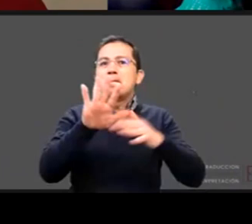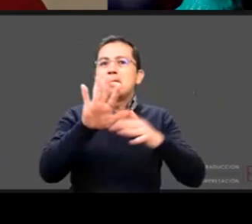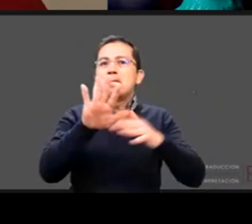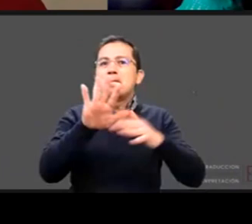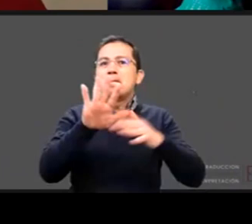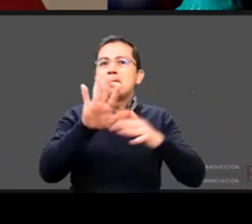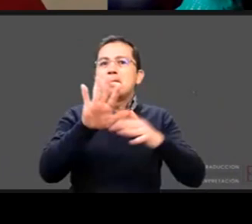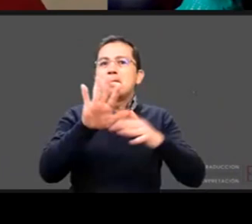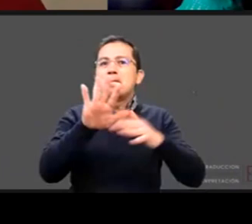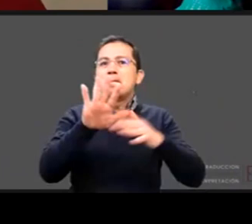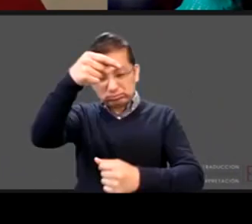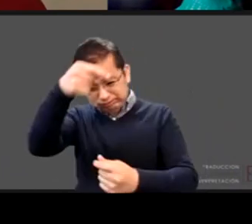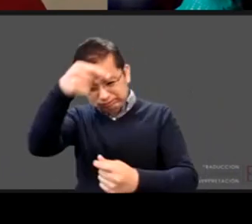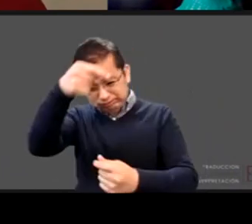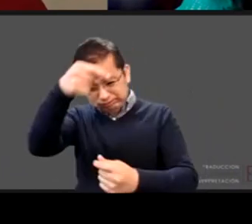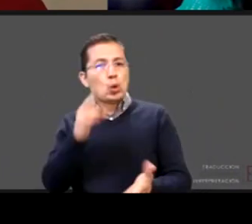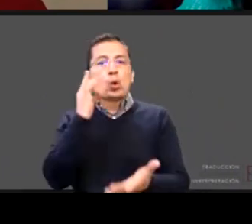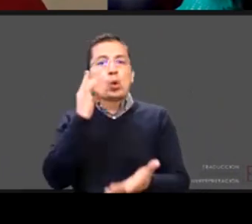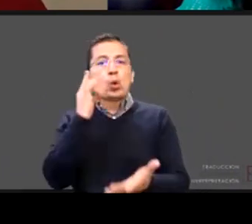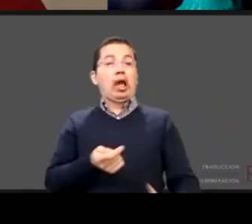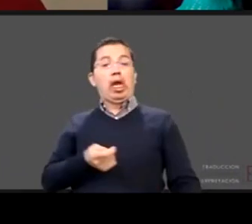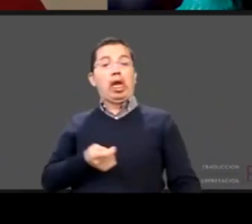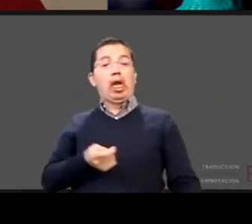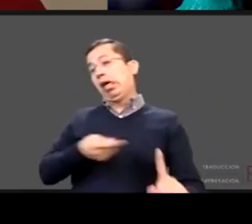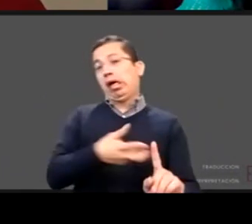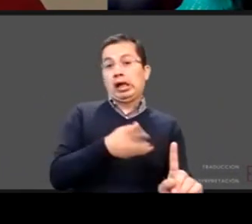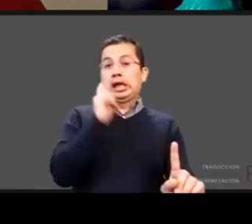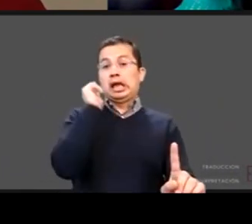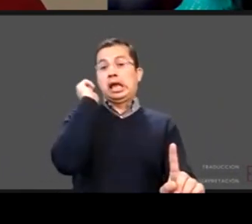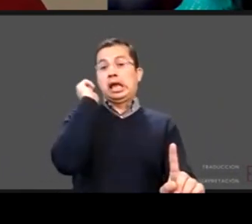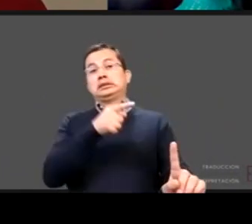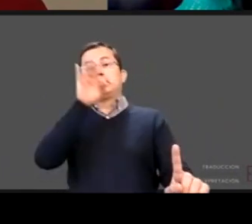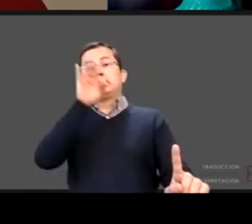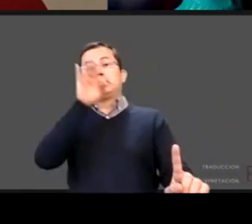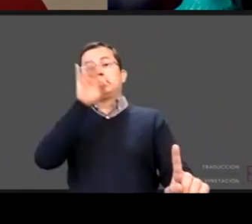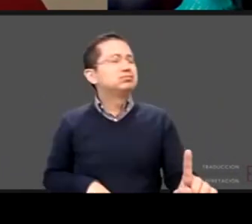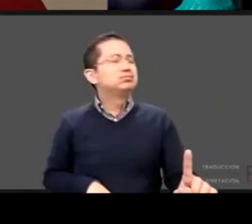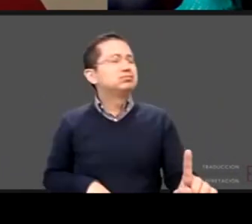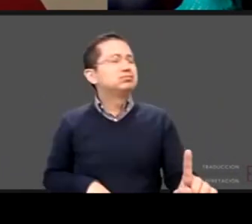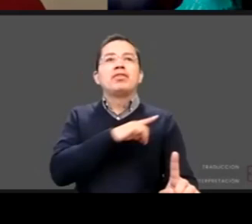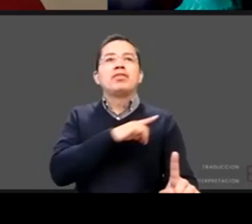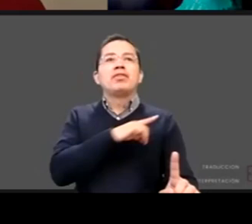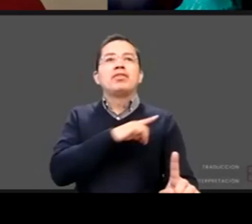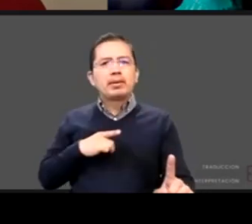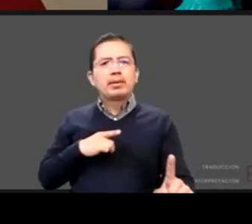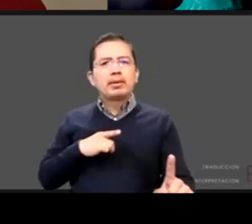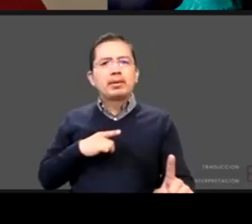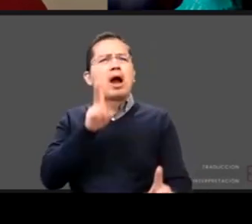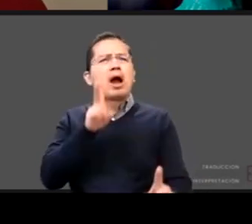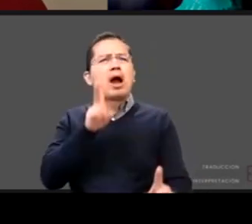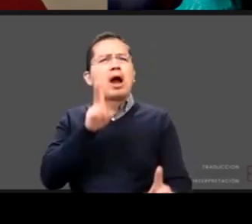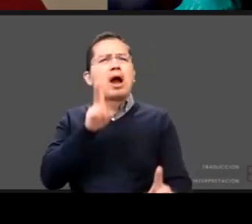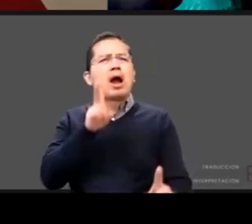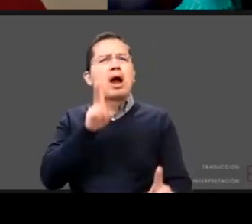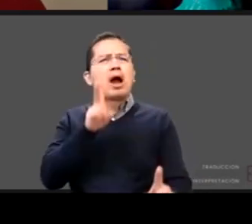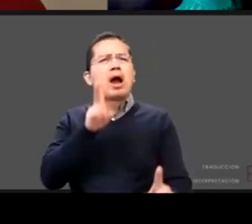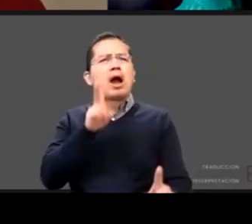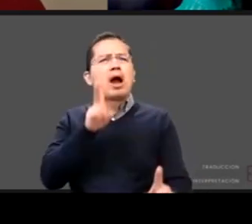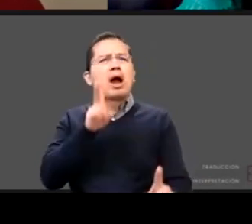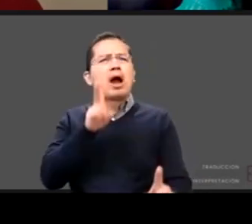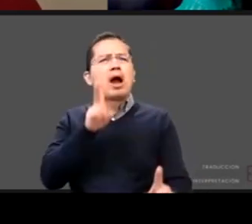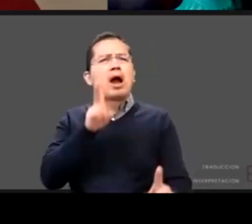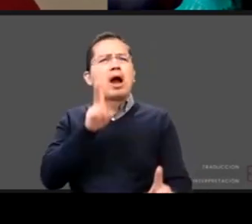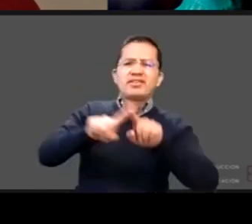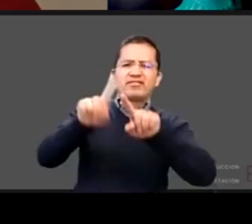más allá de poner etiquetas y que los diagnósticos no sean el fin sino sea un inicio es a ver hablemos entre sectores yo